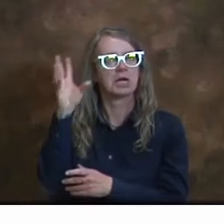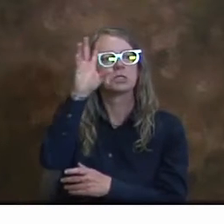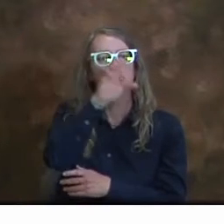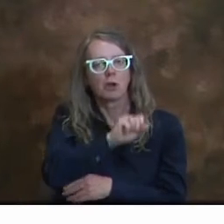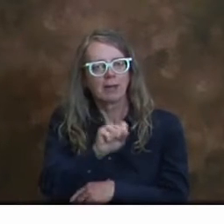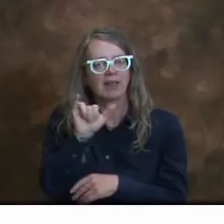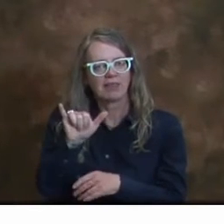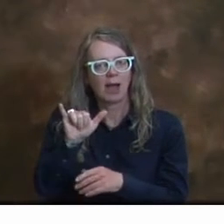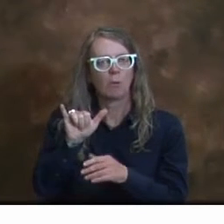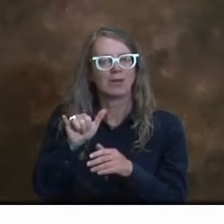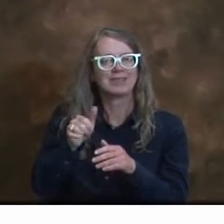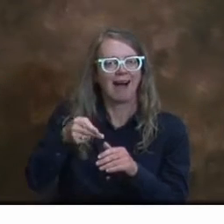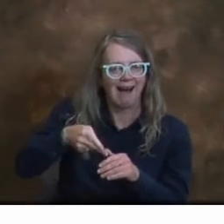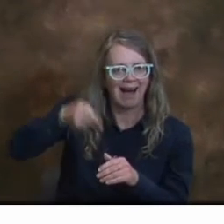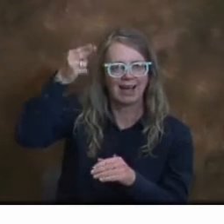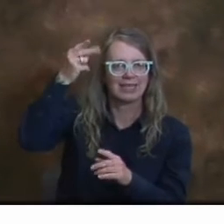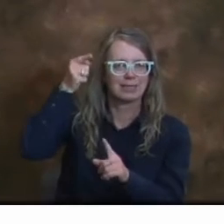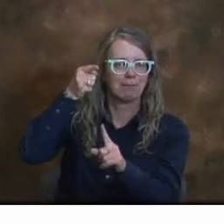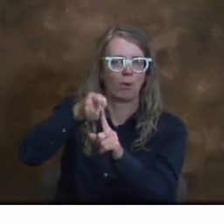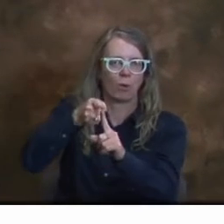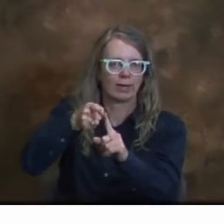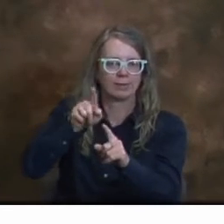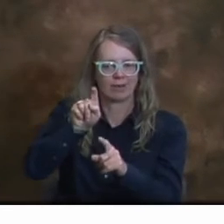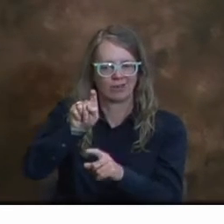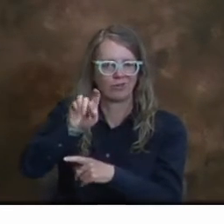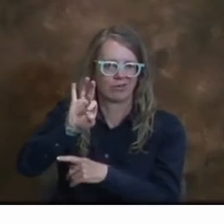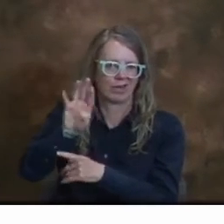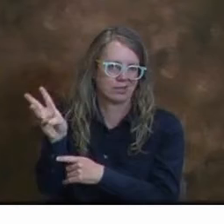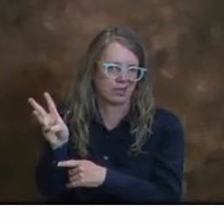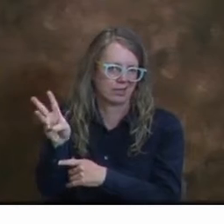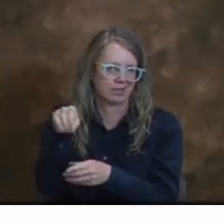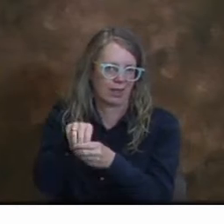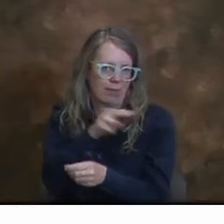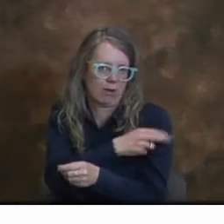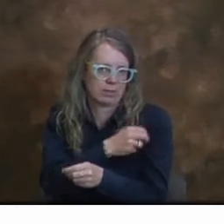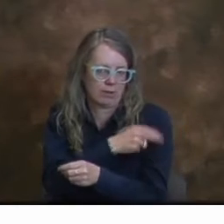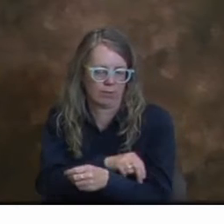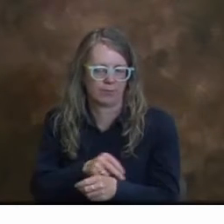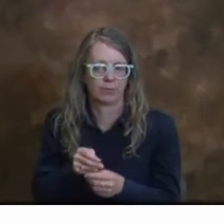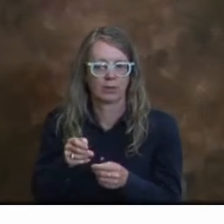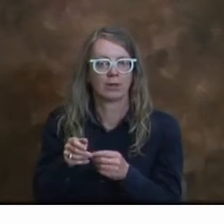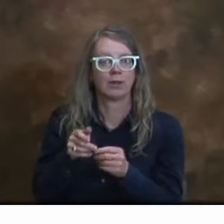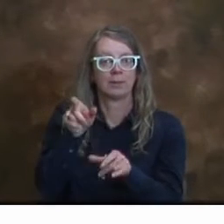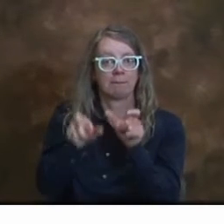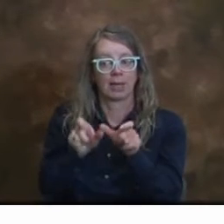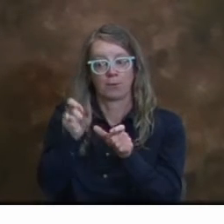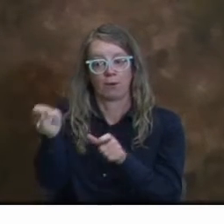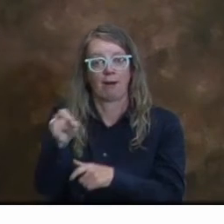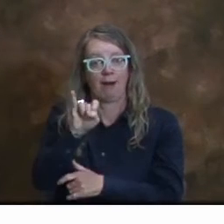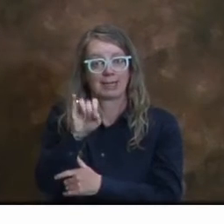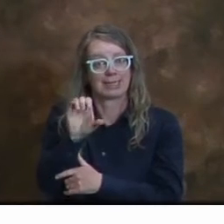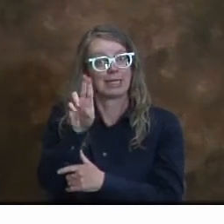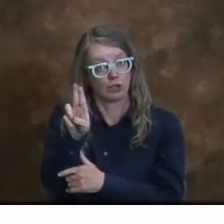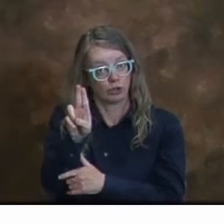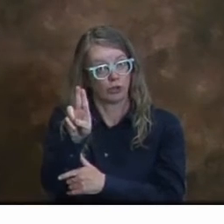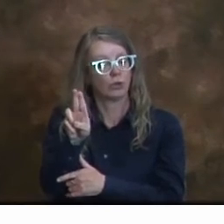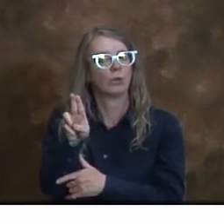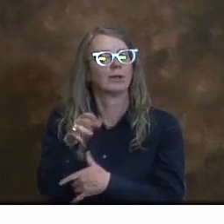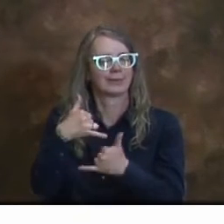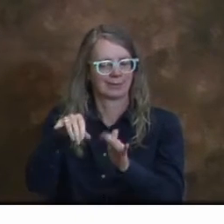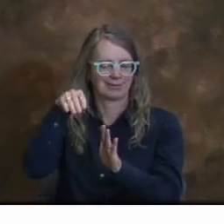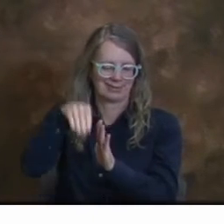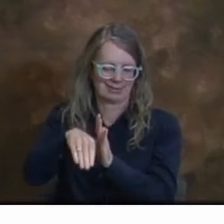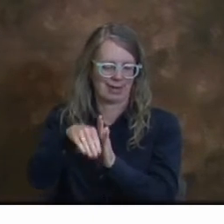que aquí estamos observando que era esa subida tan importante. El uso de la UCI sigue disminuyendo